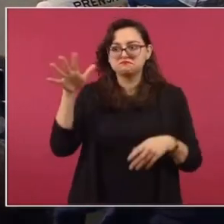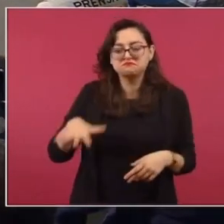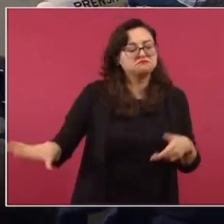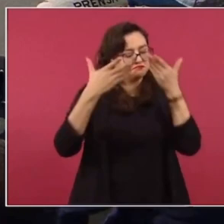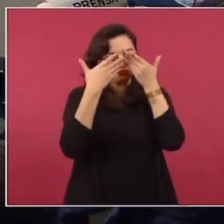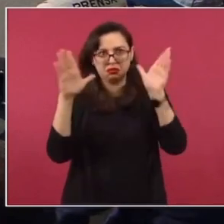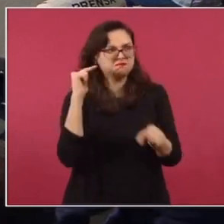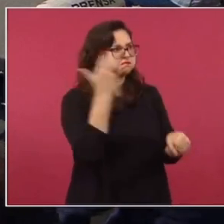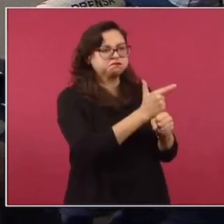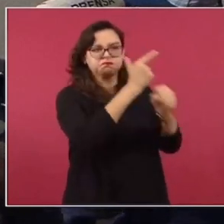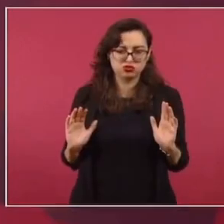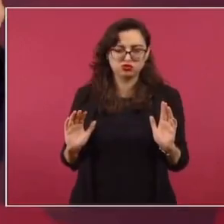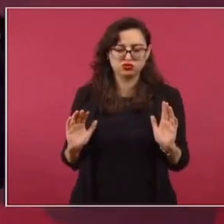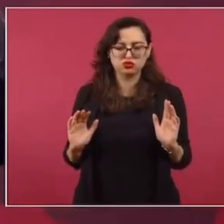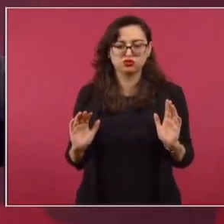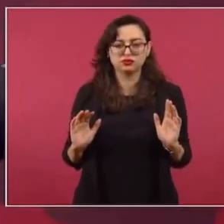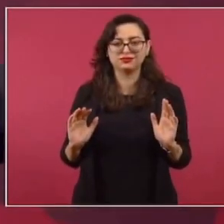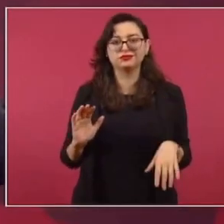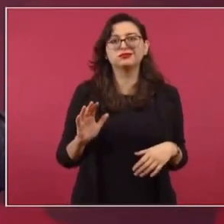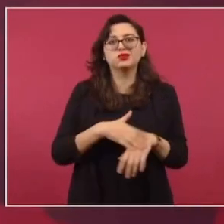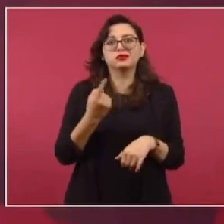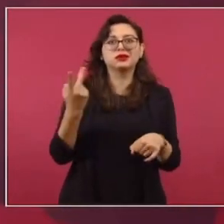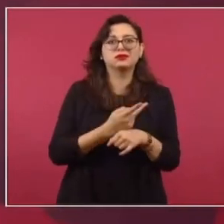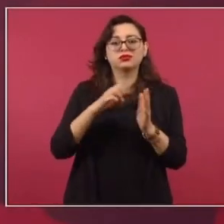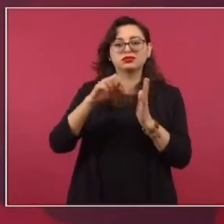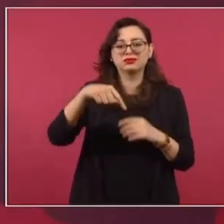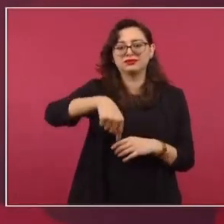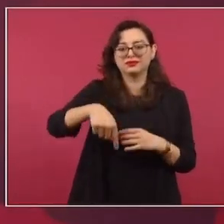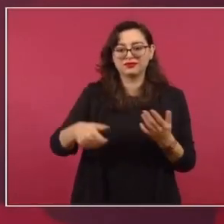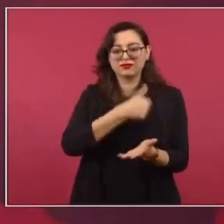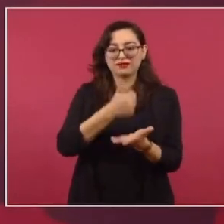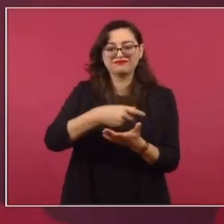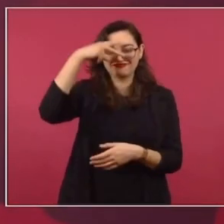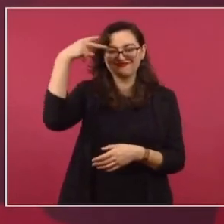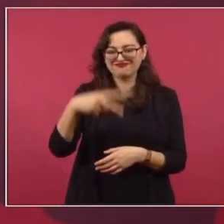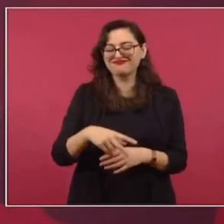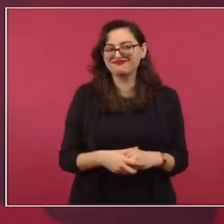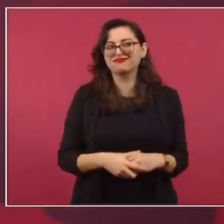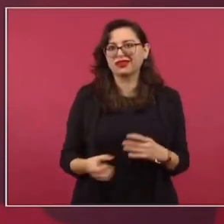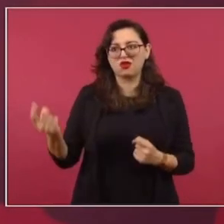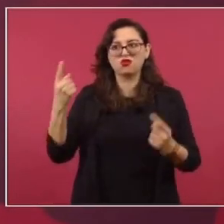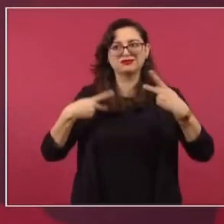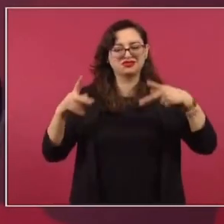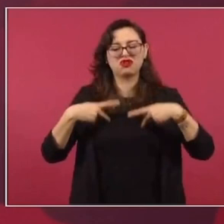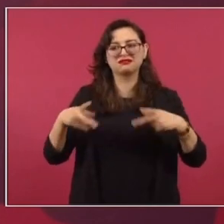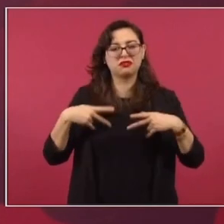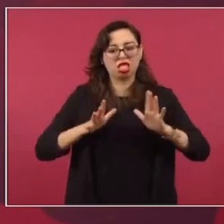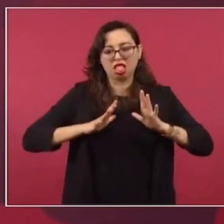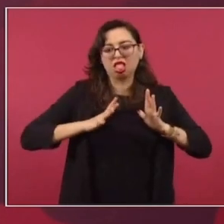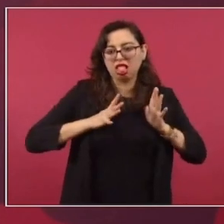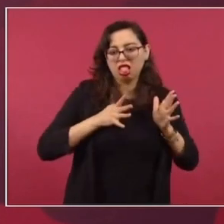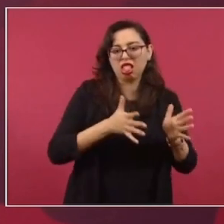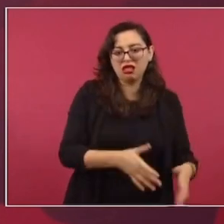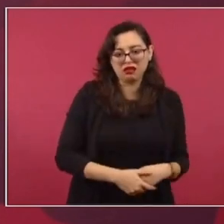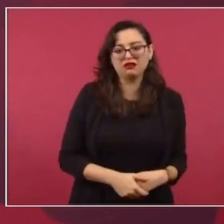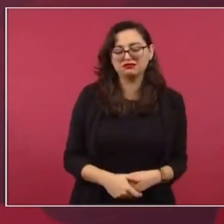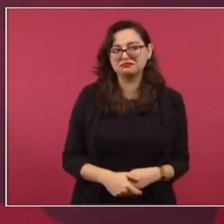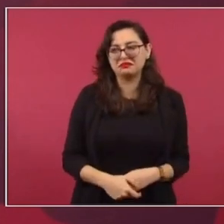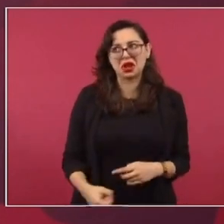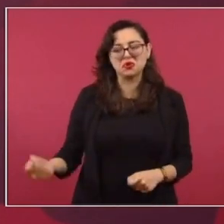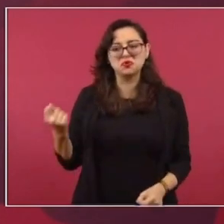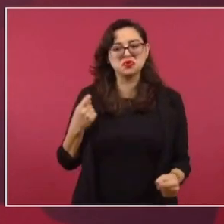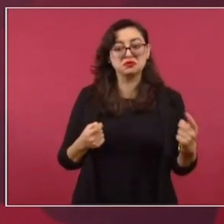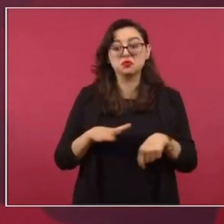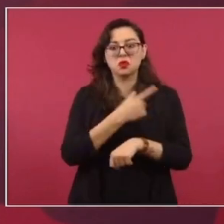dando, el cambio de mentalidad. Por ejemplo, aquí en la ciudad, sí, el bombardeo hace